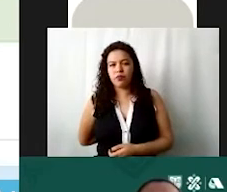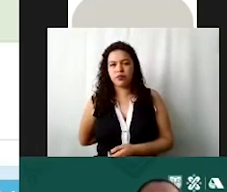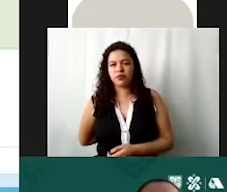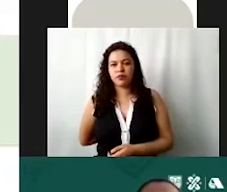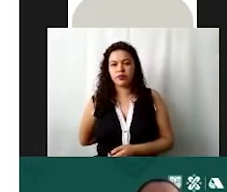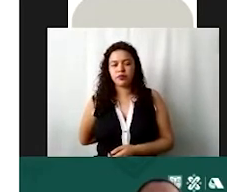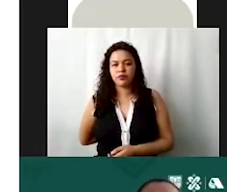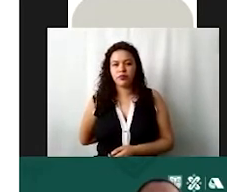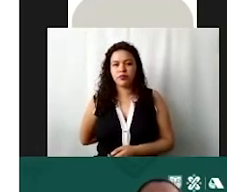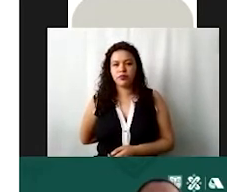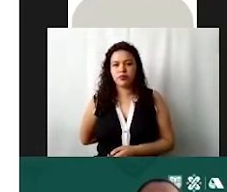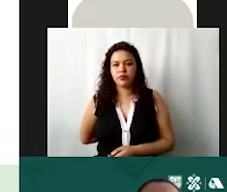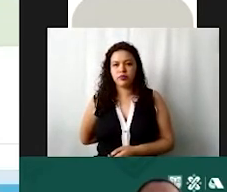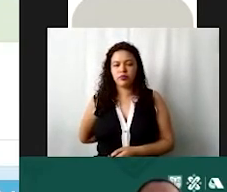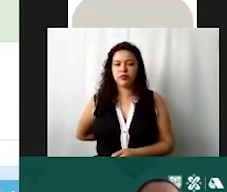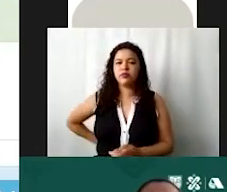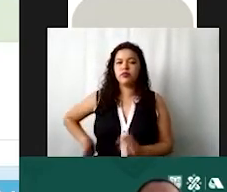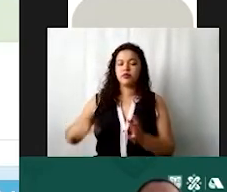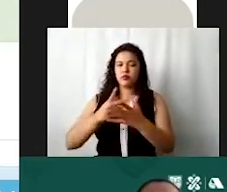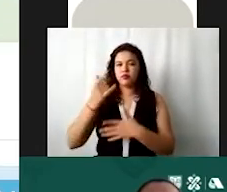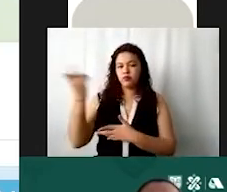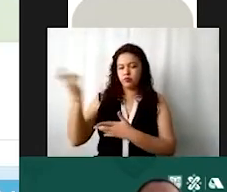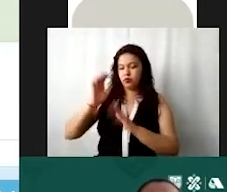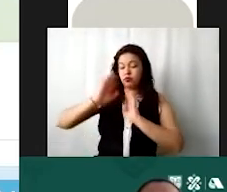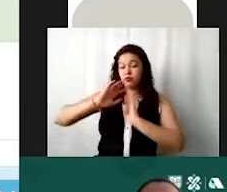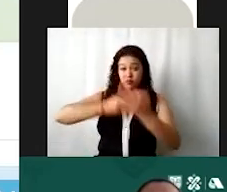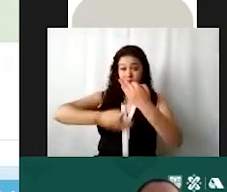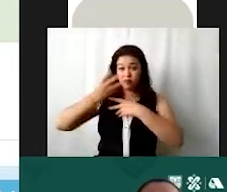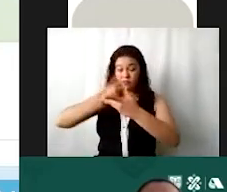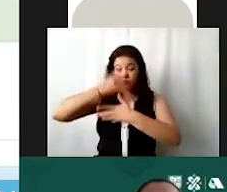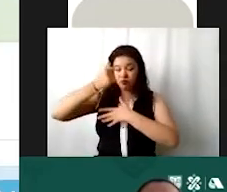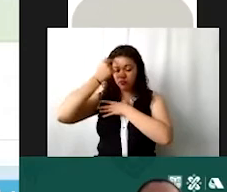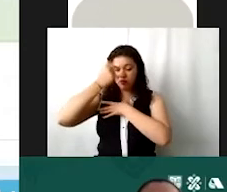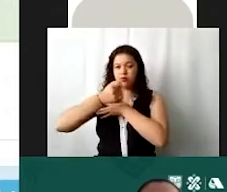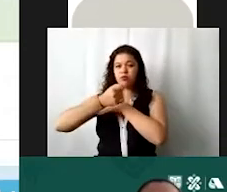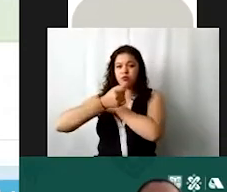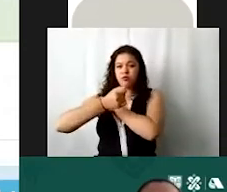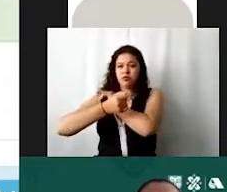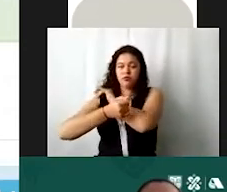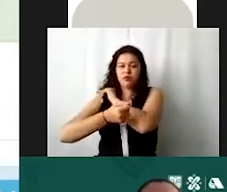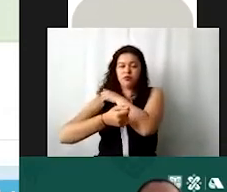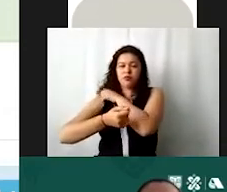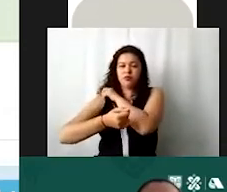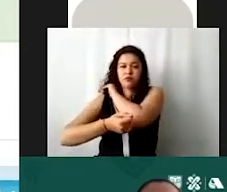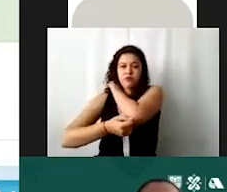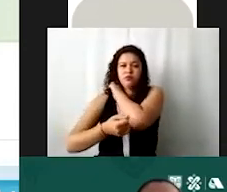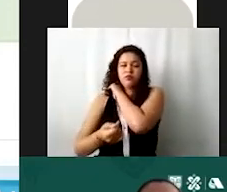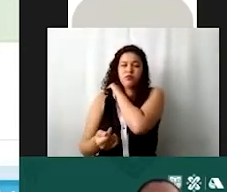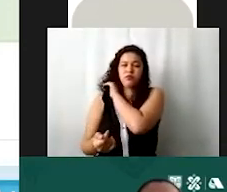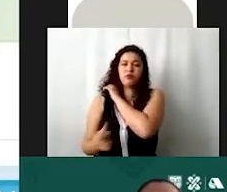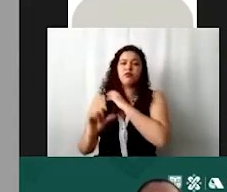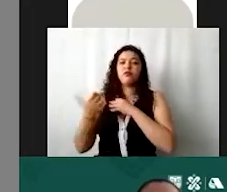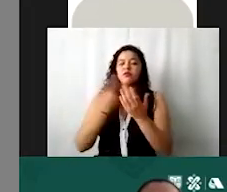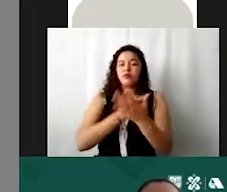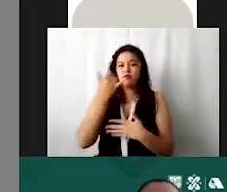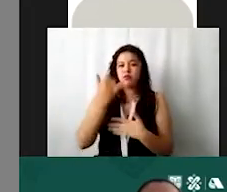financiamiento una vez que ya capturamos todos nuestros proyectos de financiamiento ah bueno otro otro proyecto que